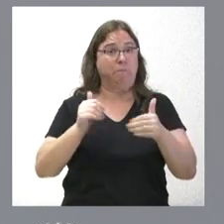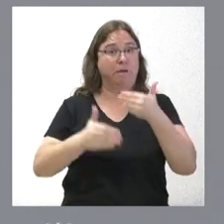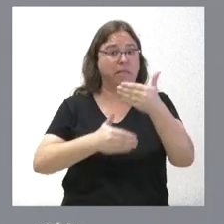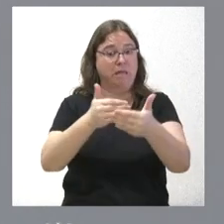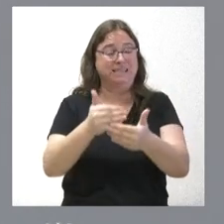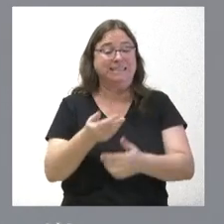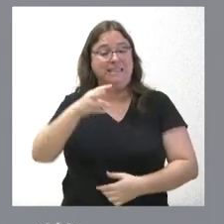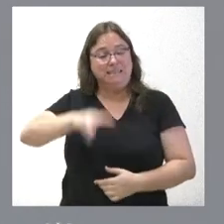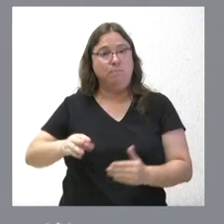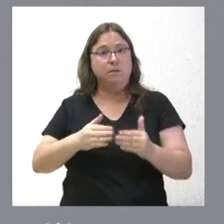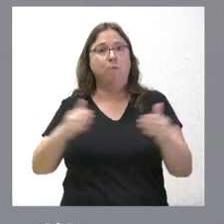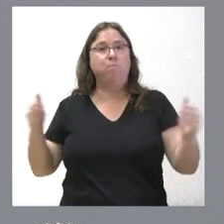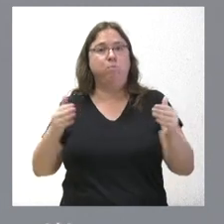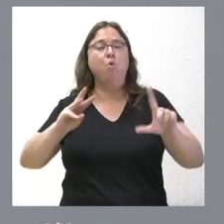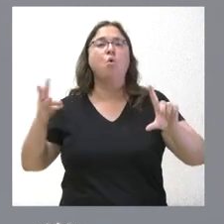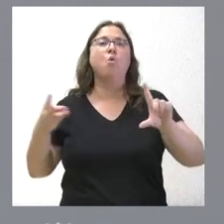trimestre.